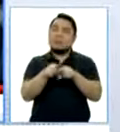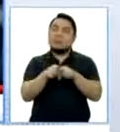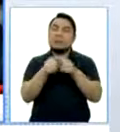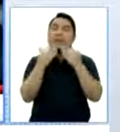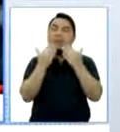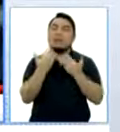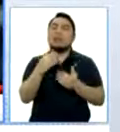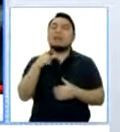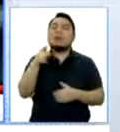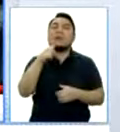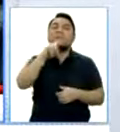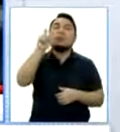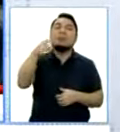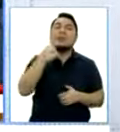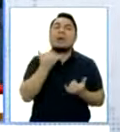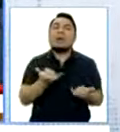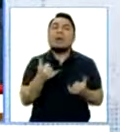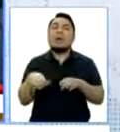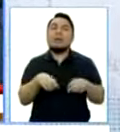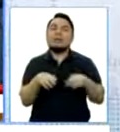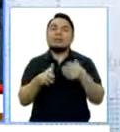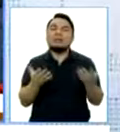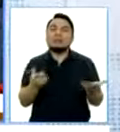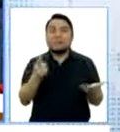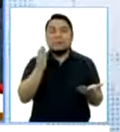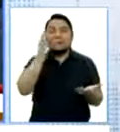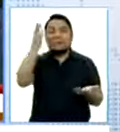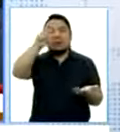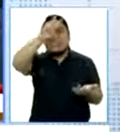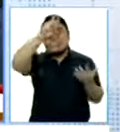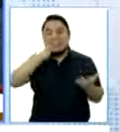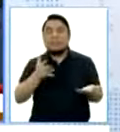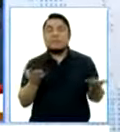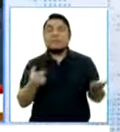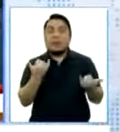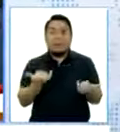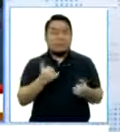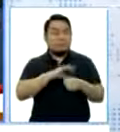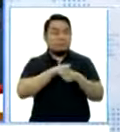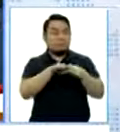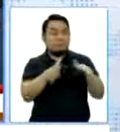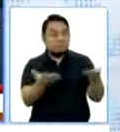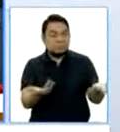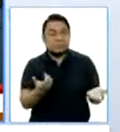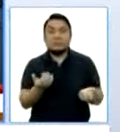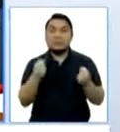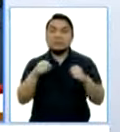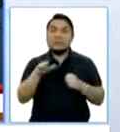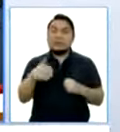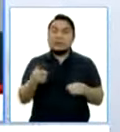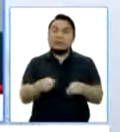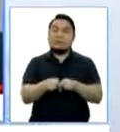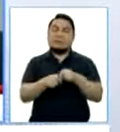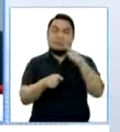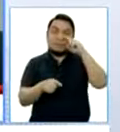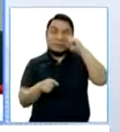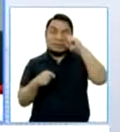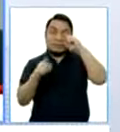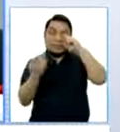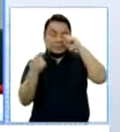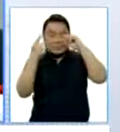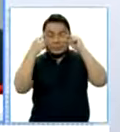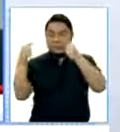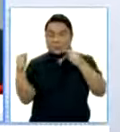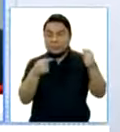Doctor Gutiérrez, ¿qué va a pasar ahora? ¿Qué debemos esperar los peruanos? Hay un tema sanitario y complicado, y hay además un sismo ahí